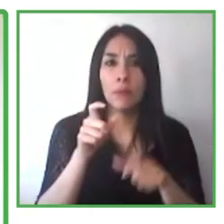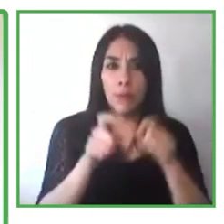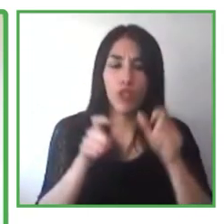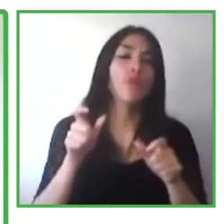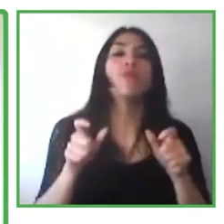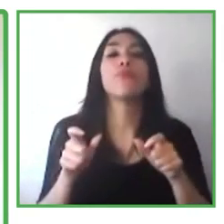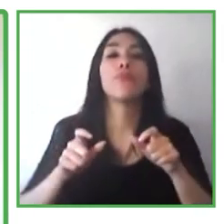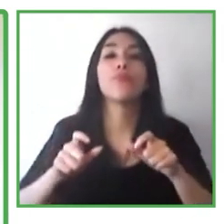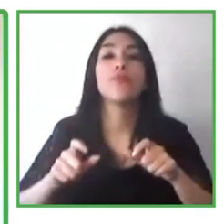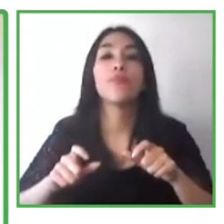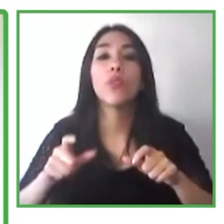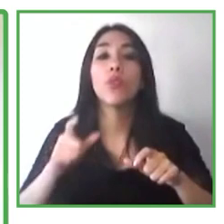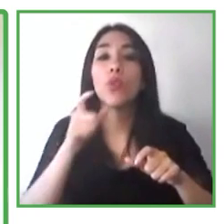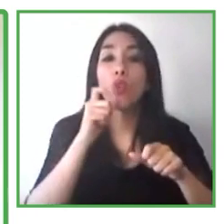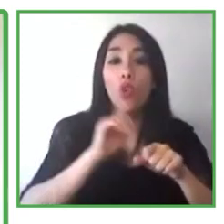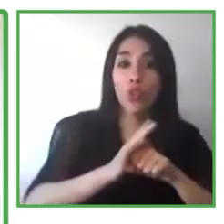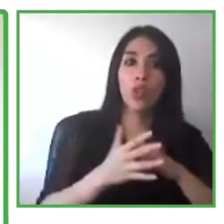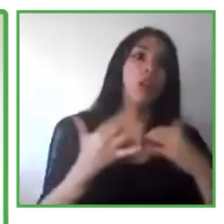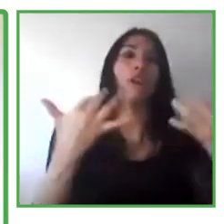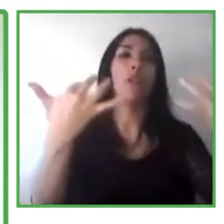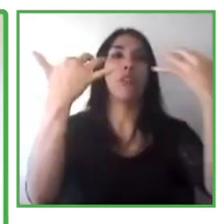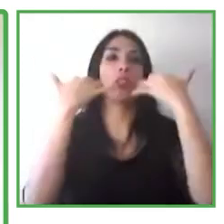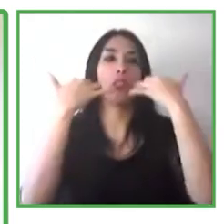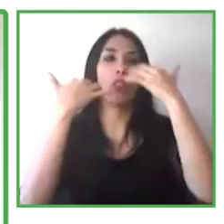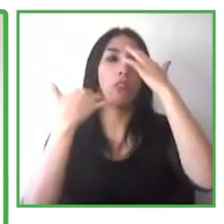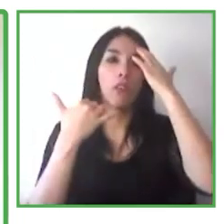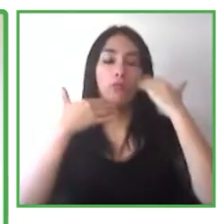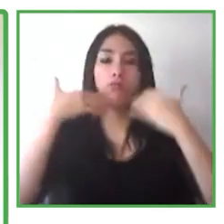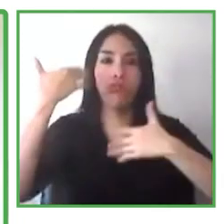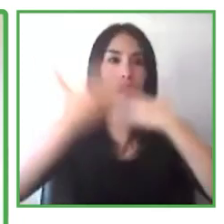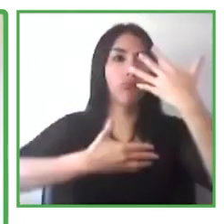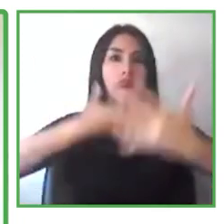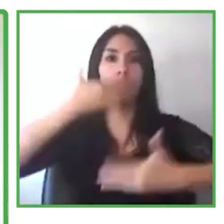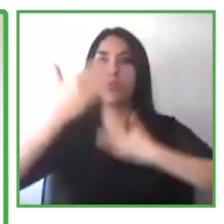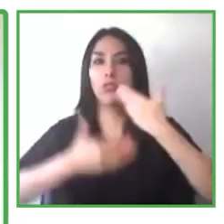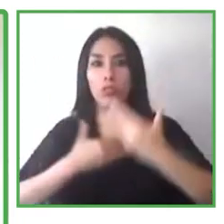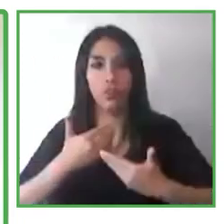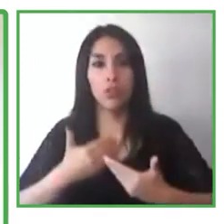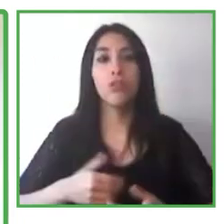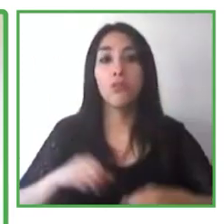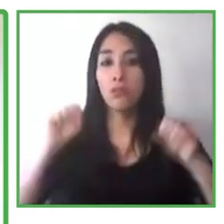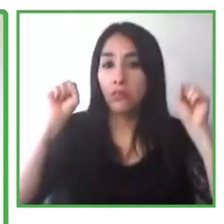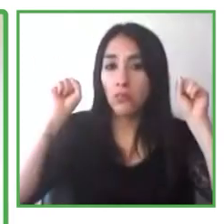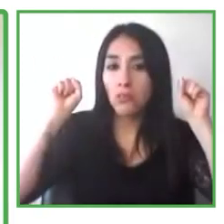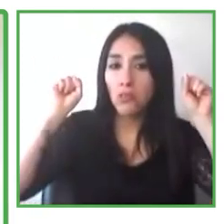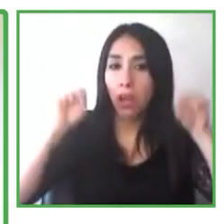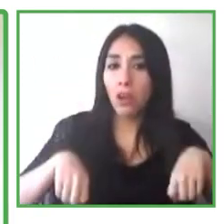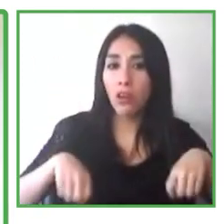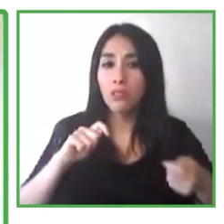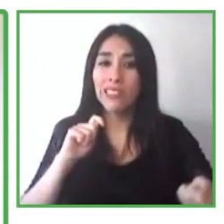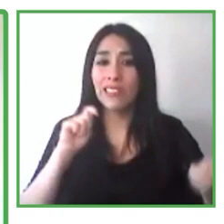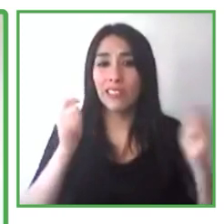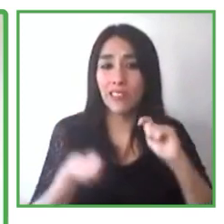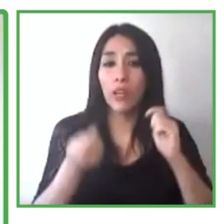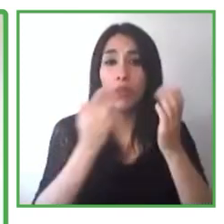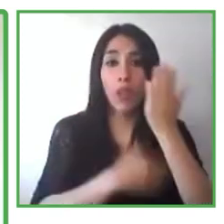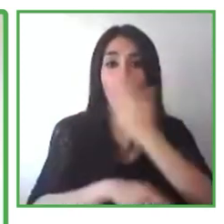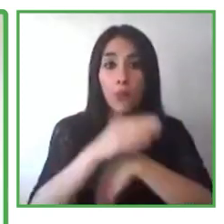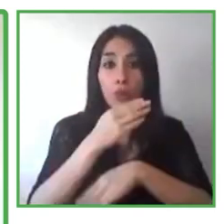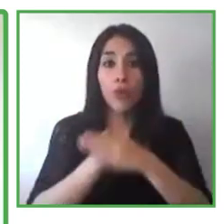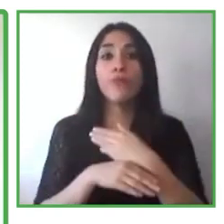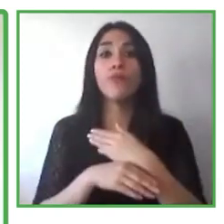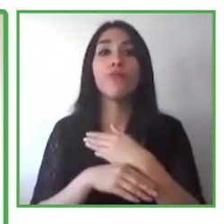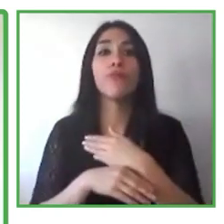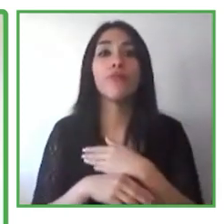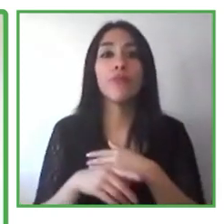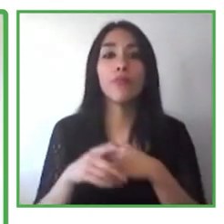no está el virus. En segundo lugar, y de manera indirecta, el coronavirus aumenta las instancias de discapacidades como